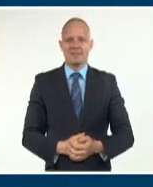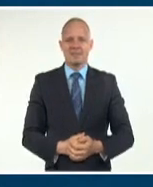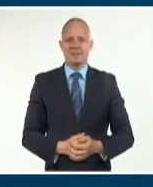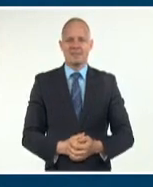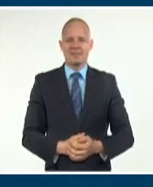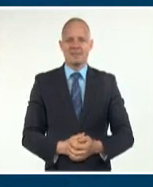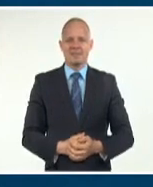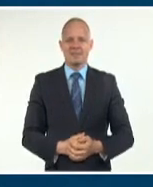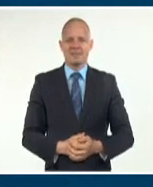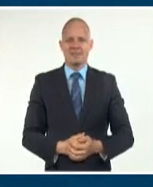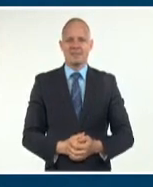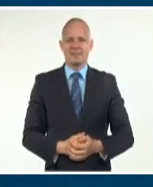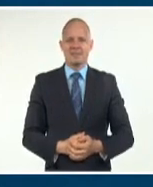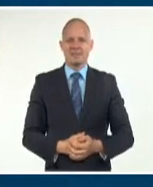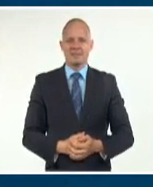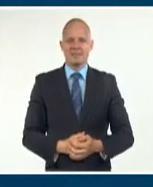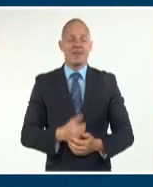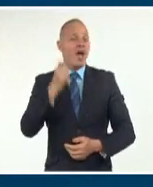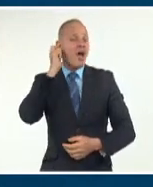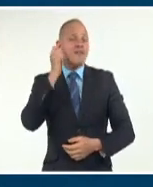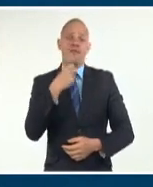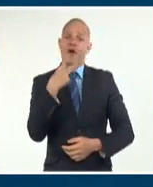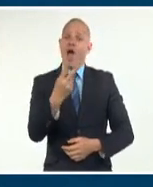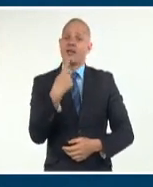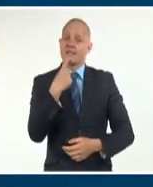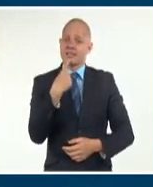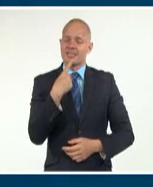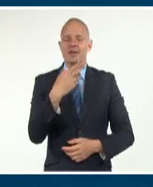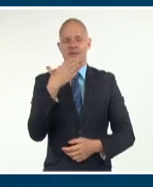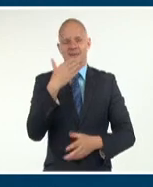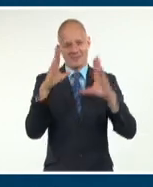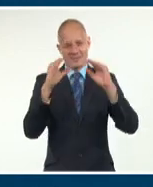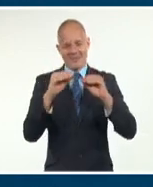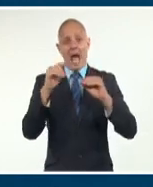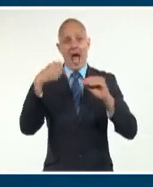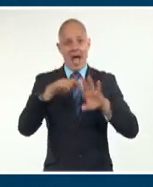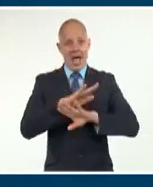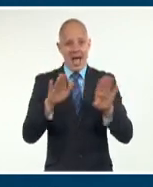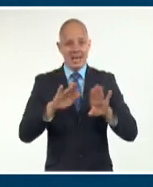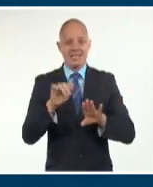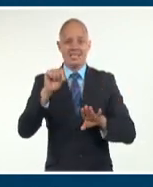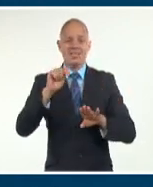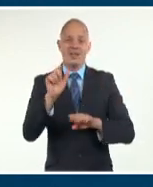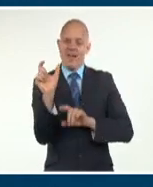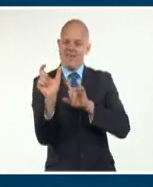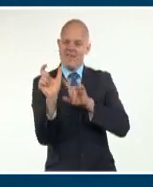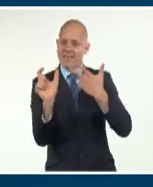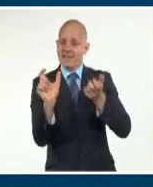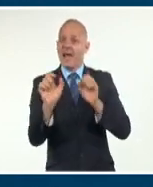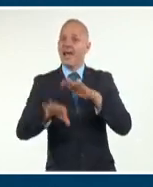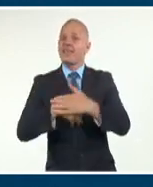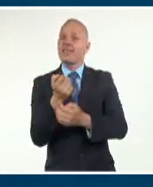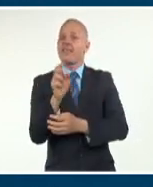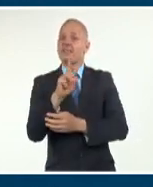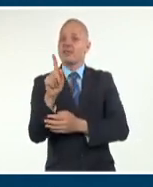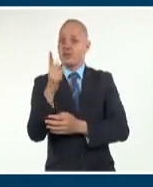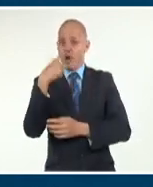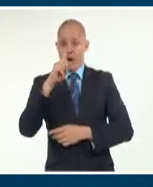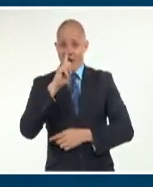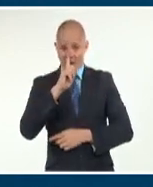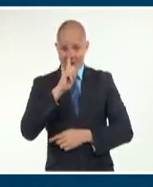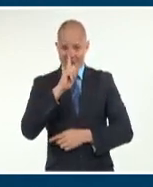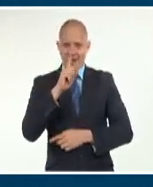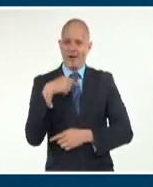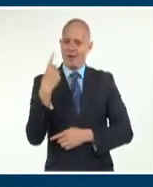Sí, muy buenas noches. Otra gran noticia para Cuba llega este 21 de junio de 2021. Los